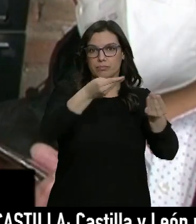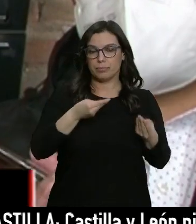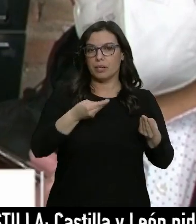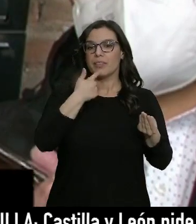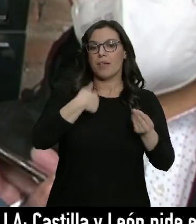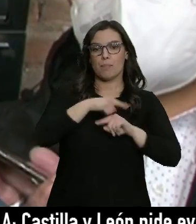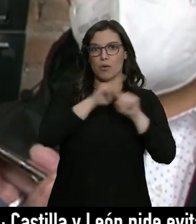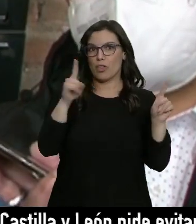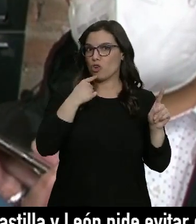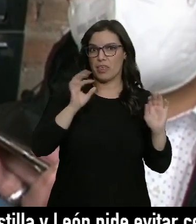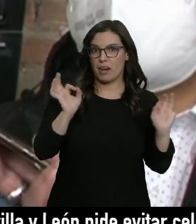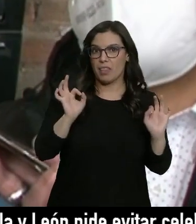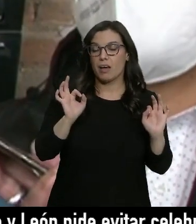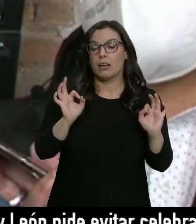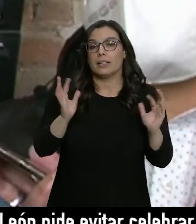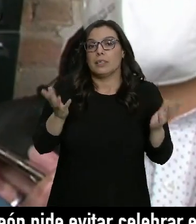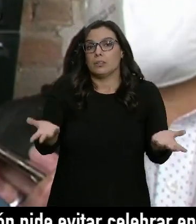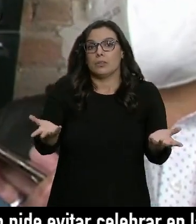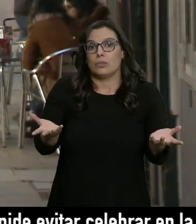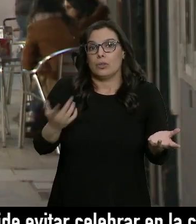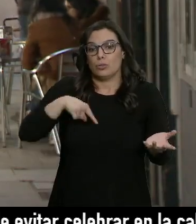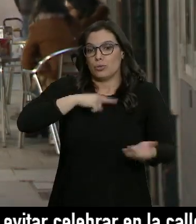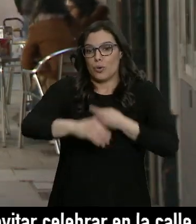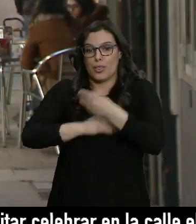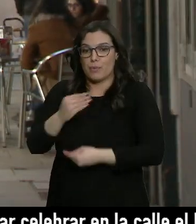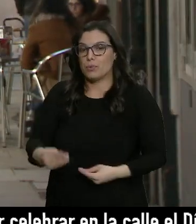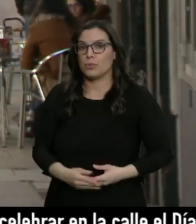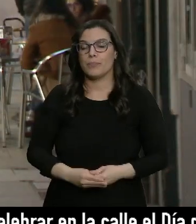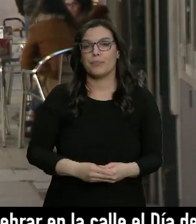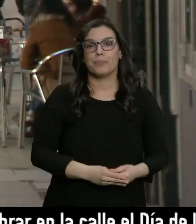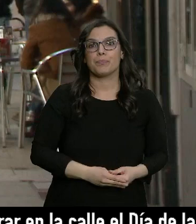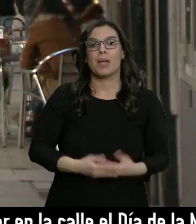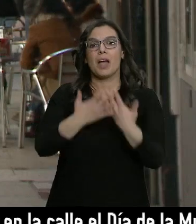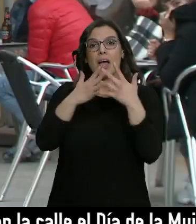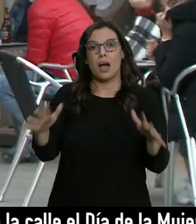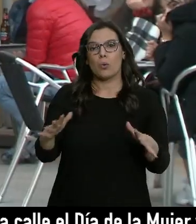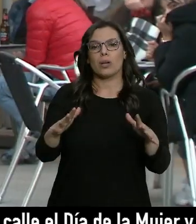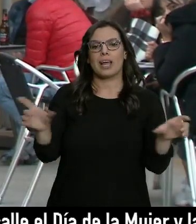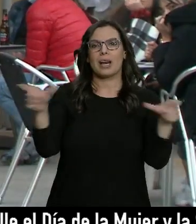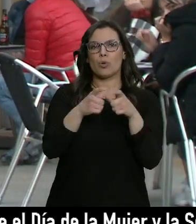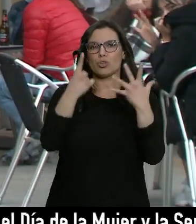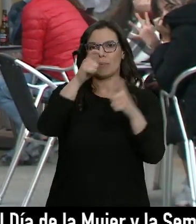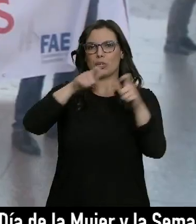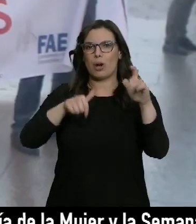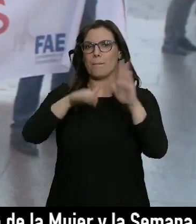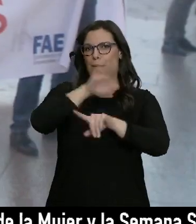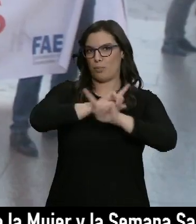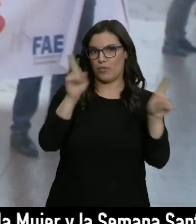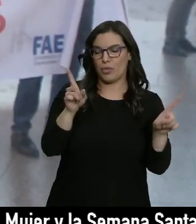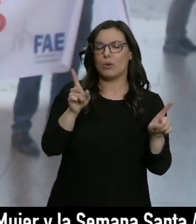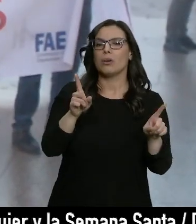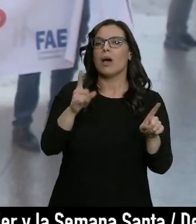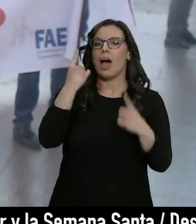se prohibiera ningún tipo de manifestación y por tanto eso es lo que vamos a hacer. Pese a la prohibición de reuniones de más de seis personas en Castilla y León, hay